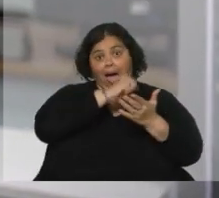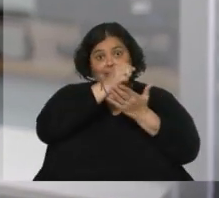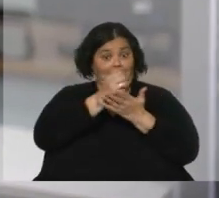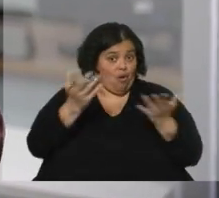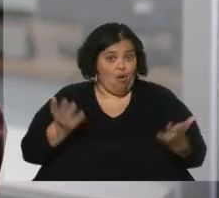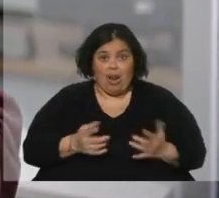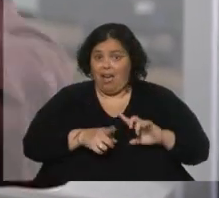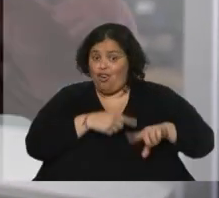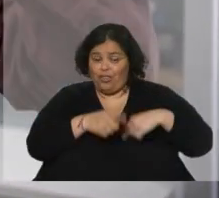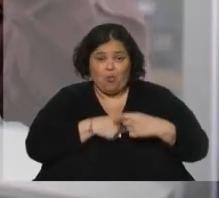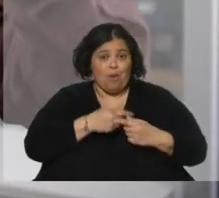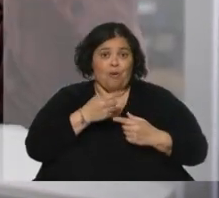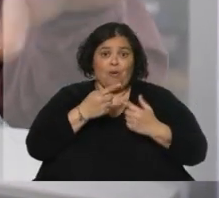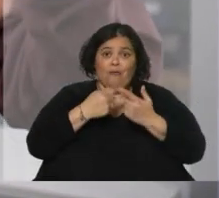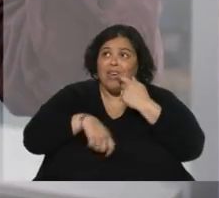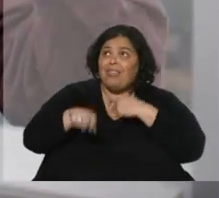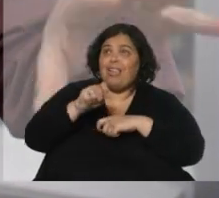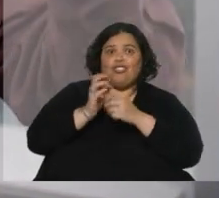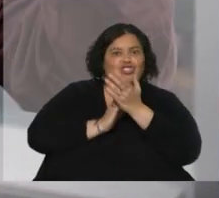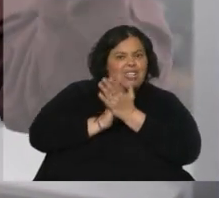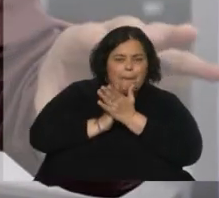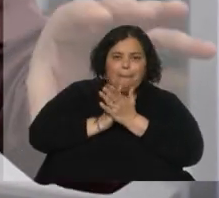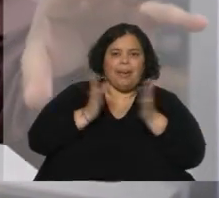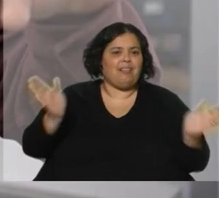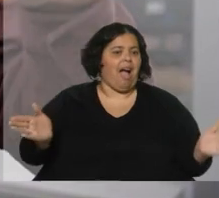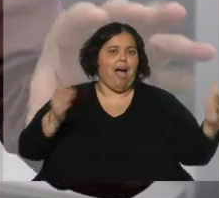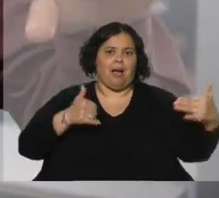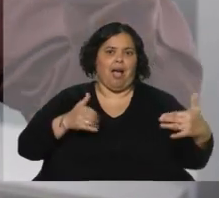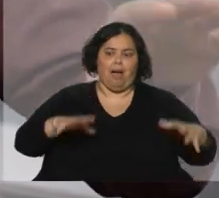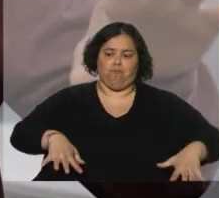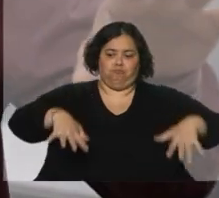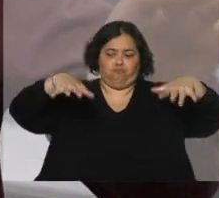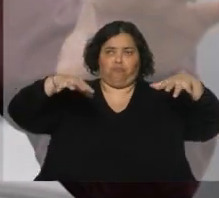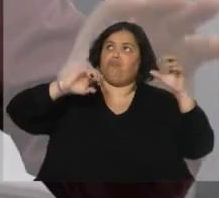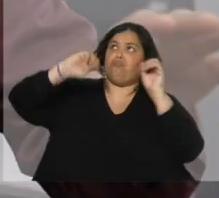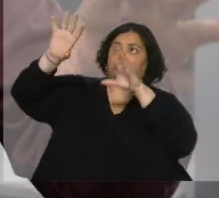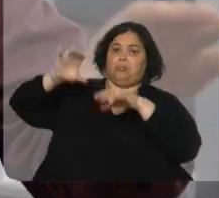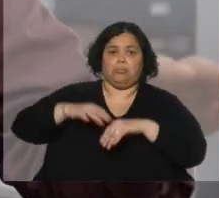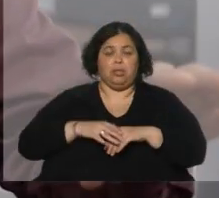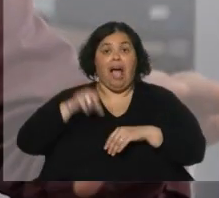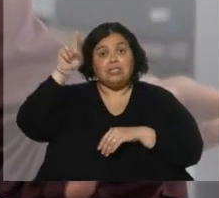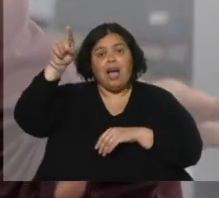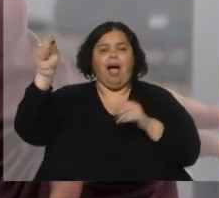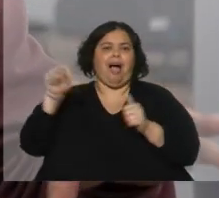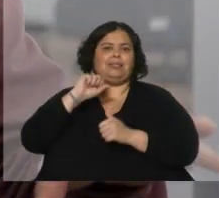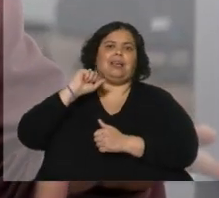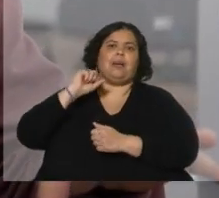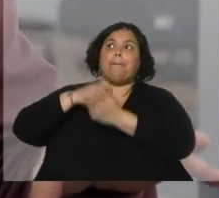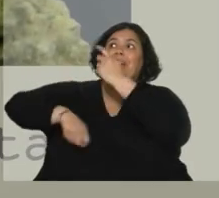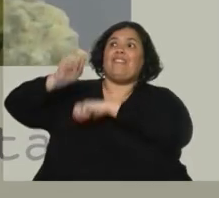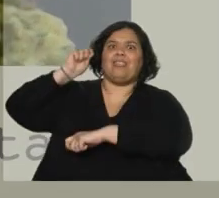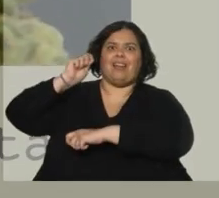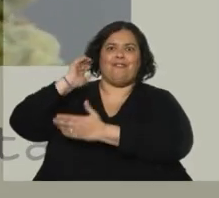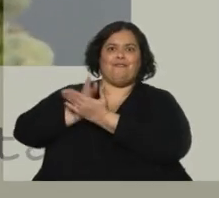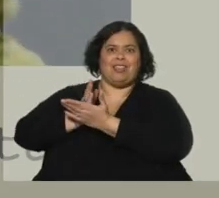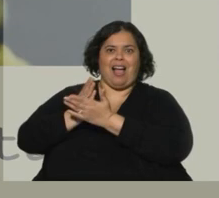prima. Eso hace que siempre tiene que haber un jugador en el medio, en Europa, que termina siendo el que realiza el producto final. Claro, el producto final, cuando hablamos